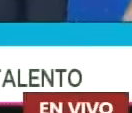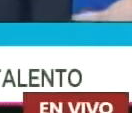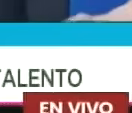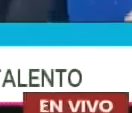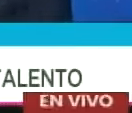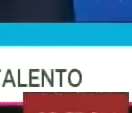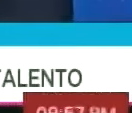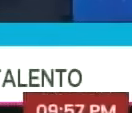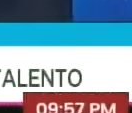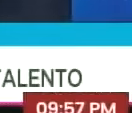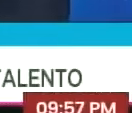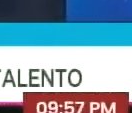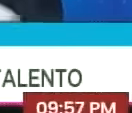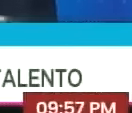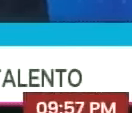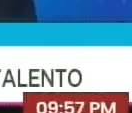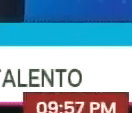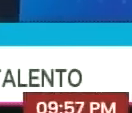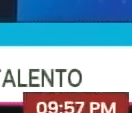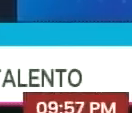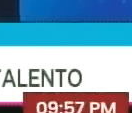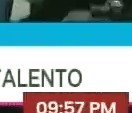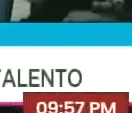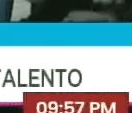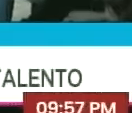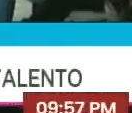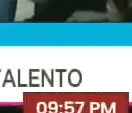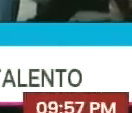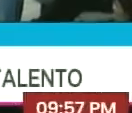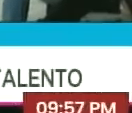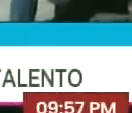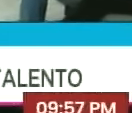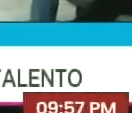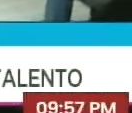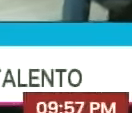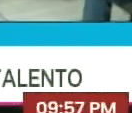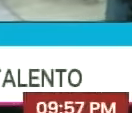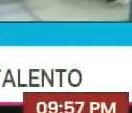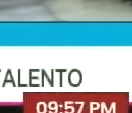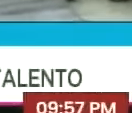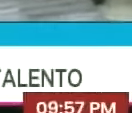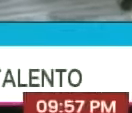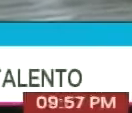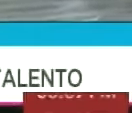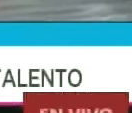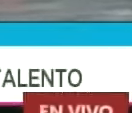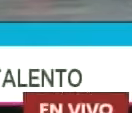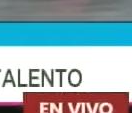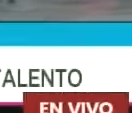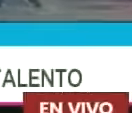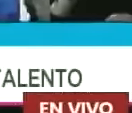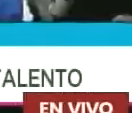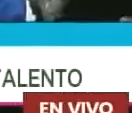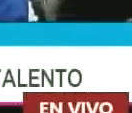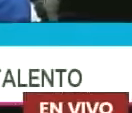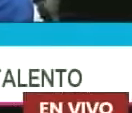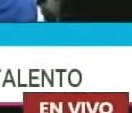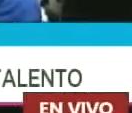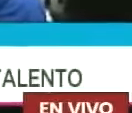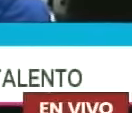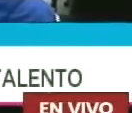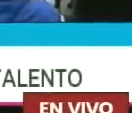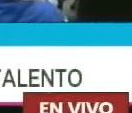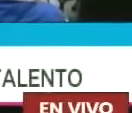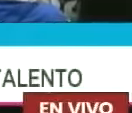Patarucos tú no vas Tú sabes quién va El hermano Nicolás Y esto es verdad Tú sabes que esto es lo que hay Ando con la juventud para